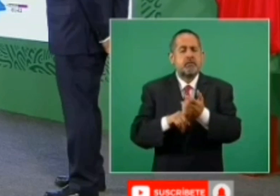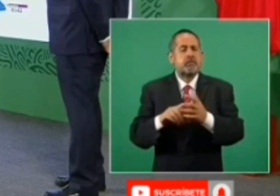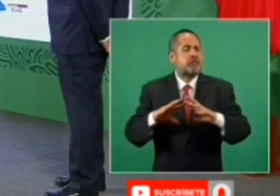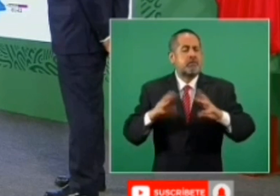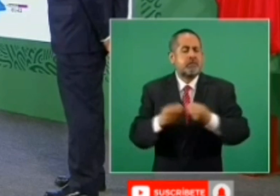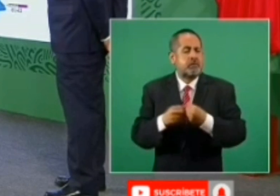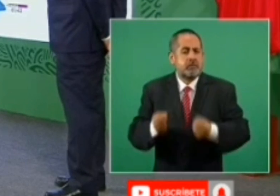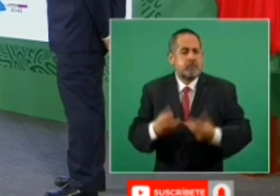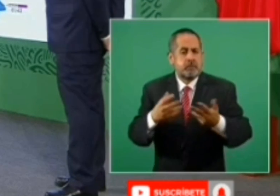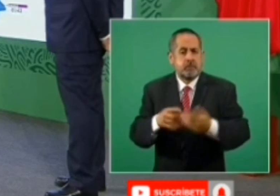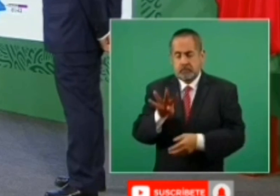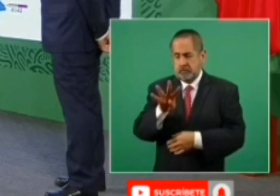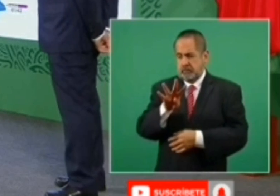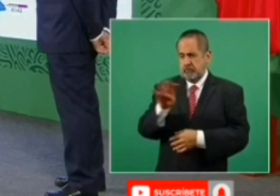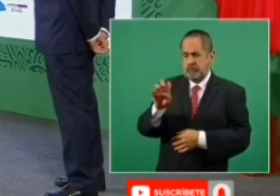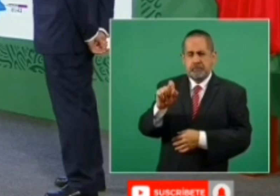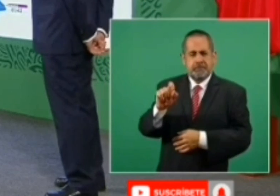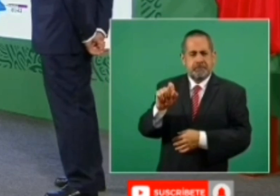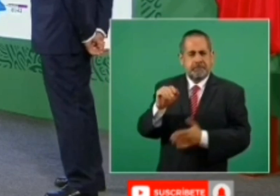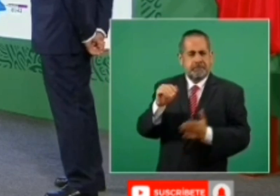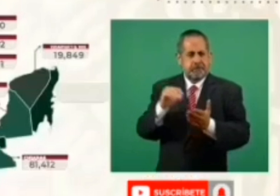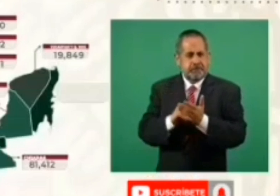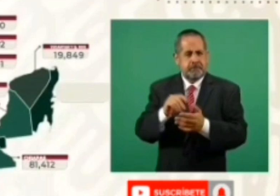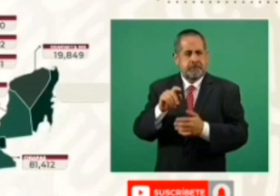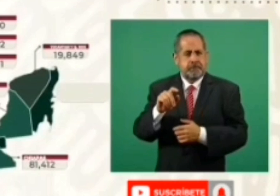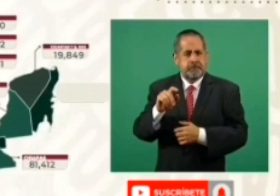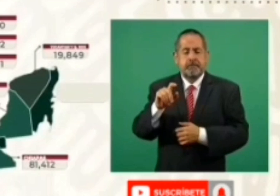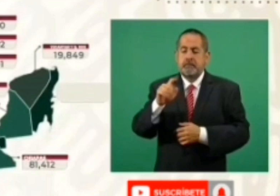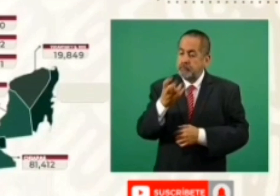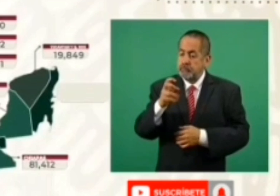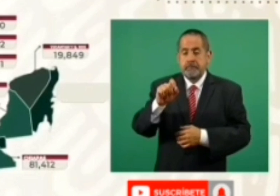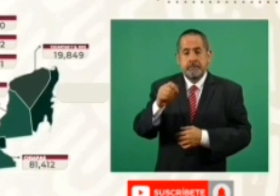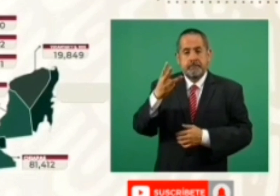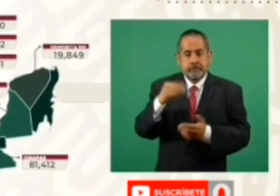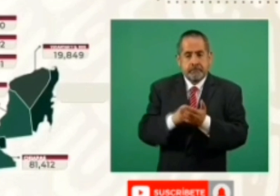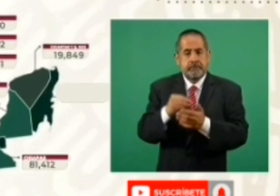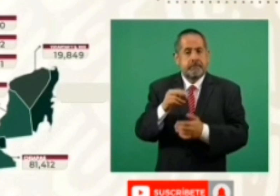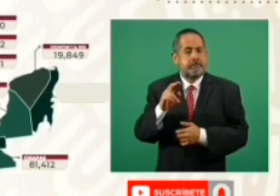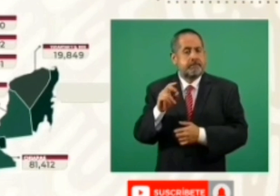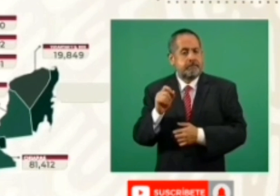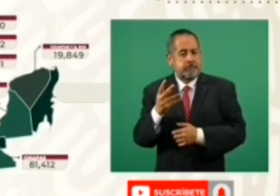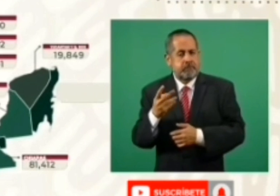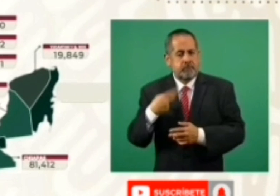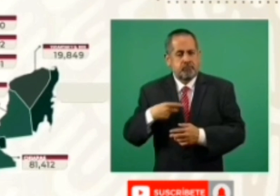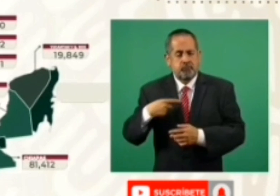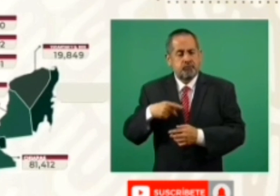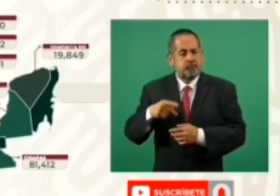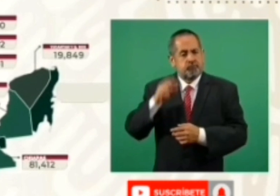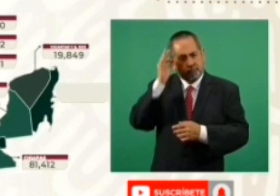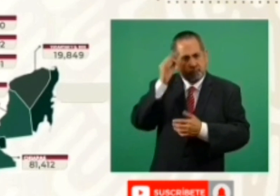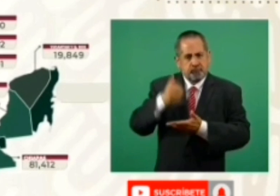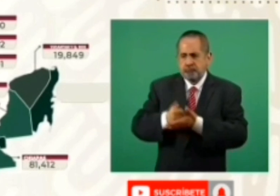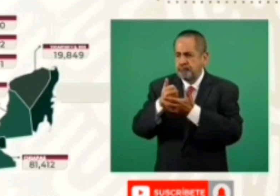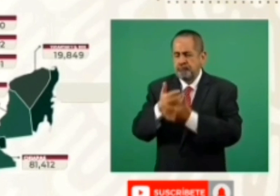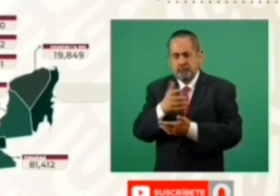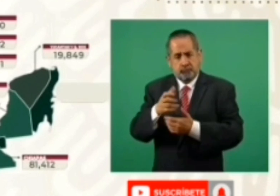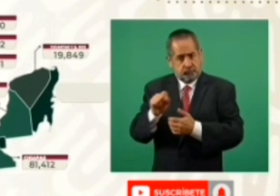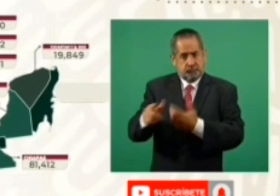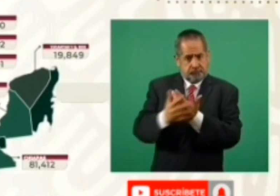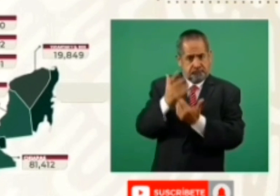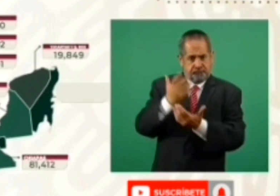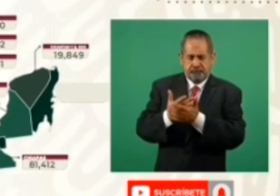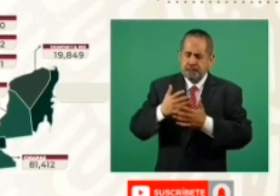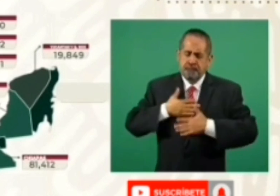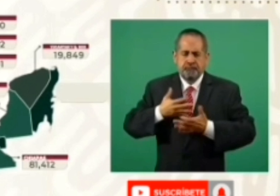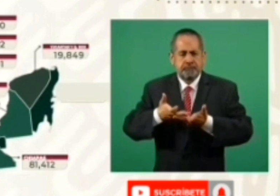total de 420 mil, 23 mil sembradoras y sembradores que cultivan sus parcelas y que